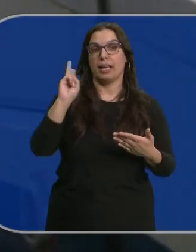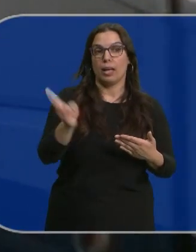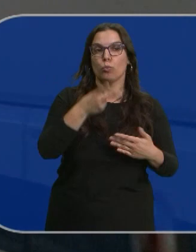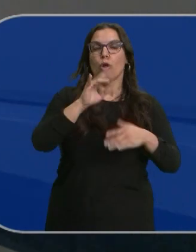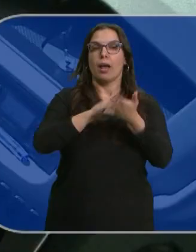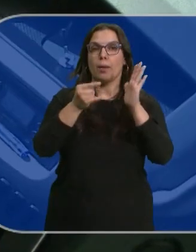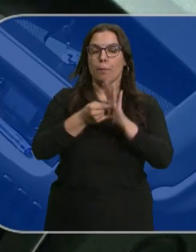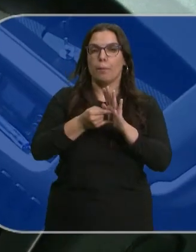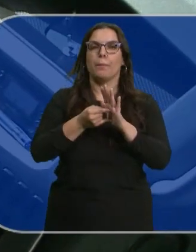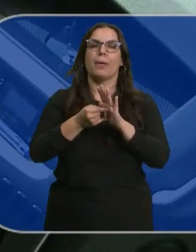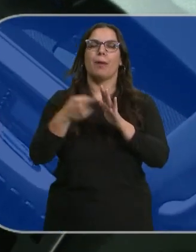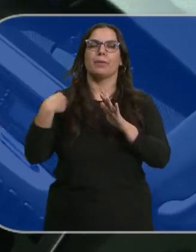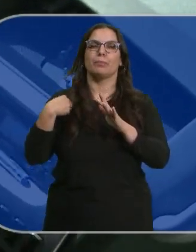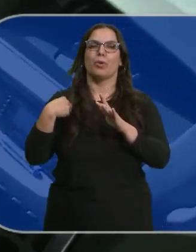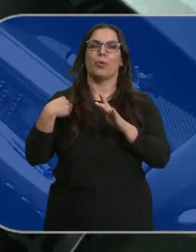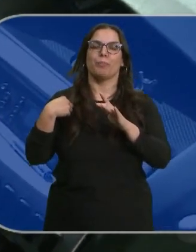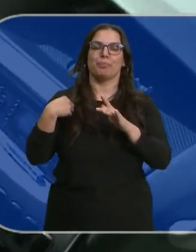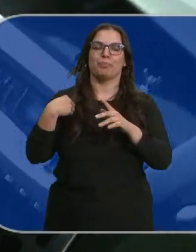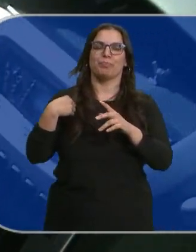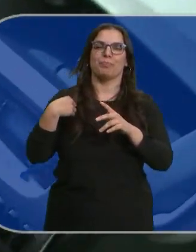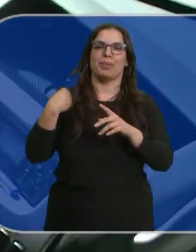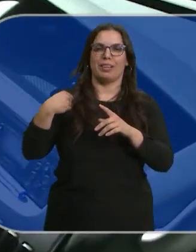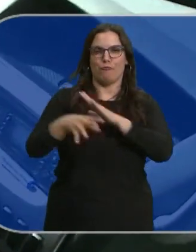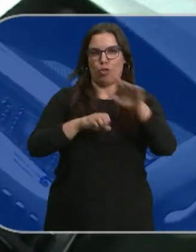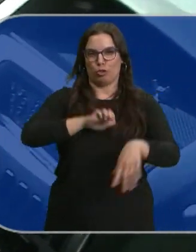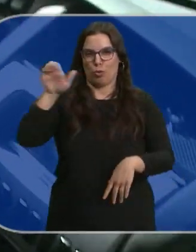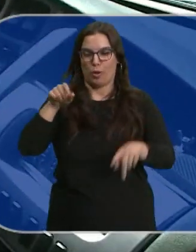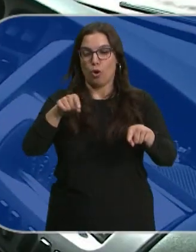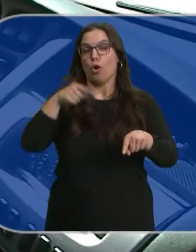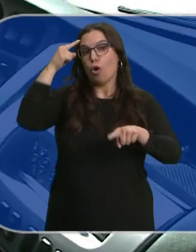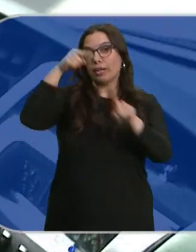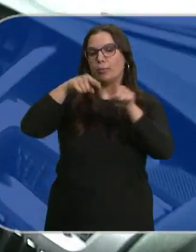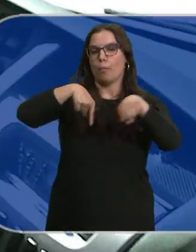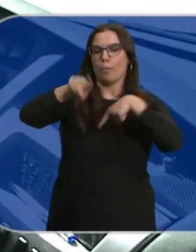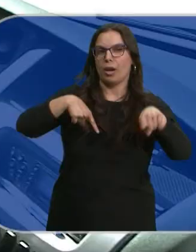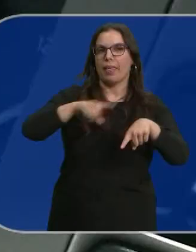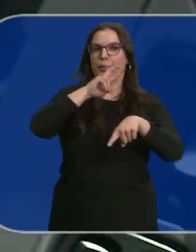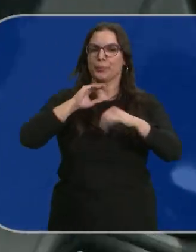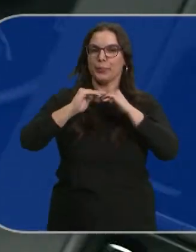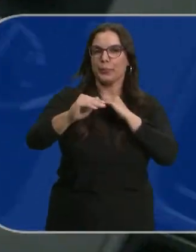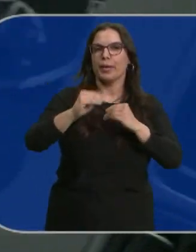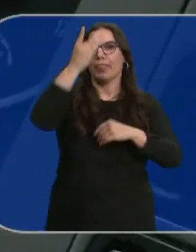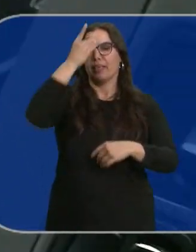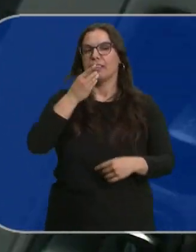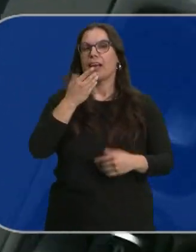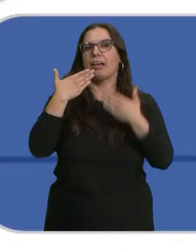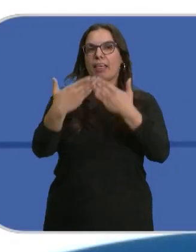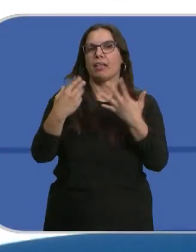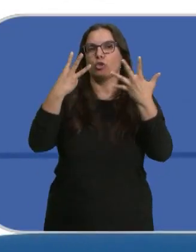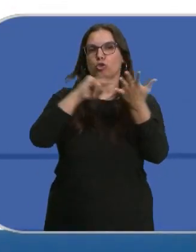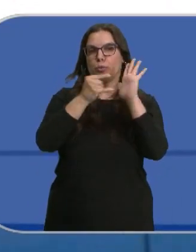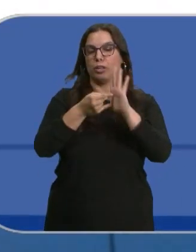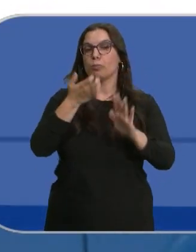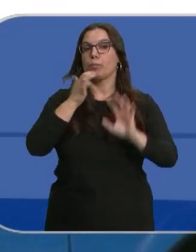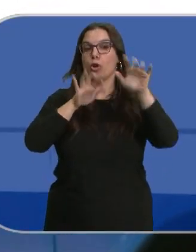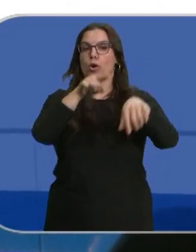el Plan de Recuperación, Transformación y Resiliencia. El objetivo es fomentar la movilidad sostenible y digital a través de ocho proyectos. En León se pondrá